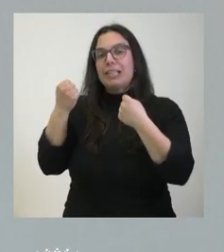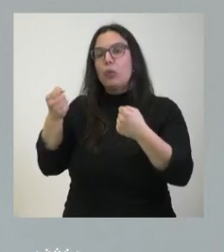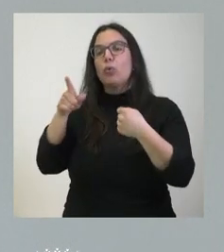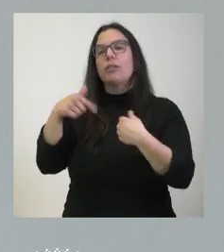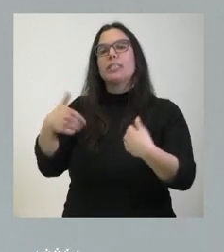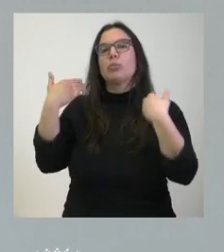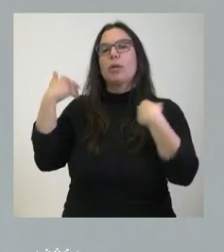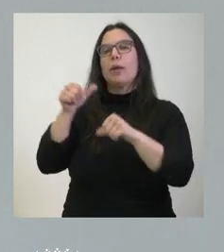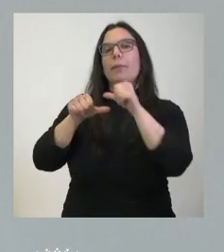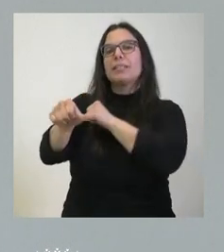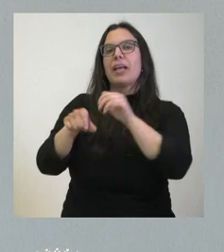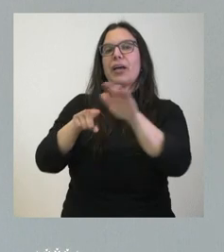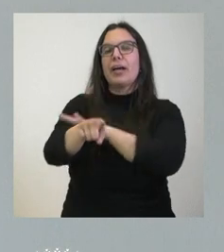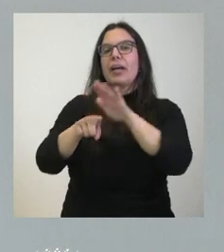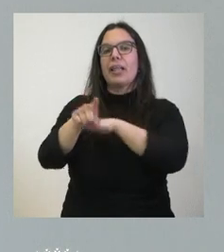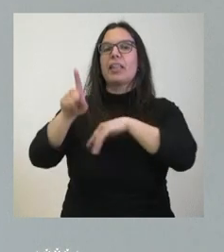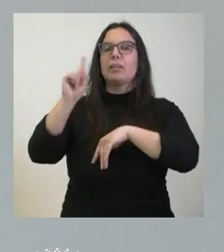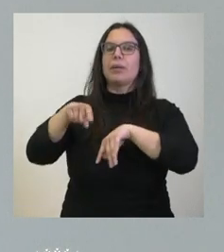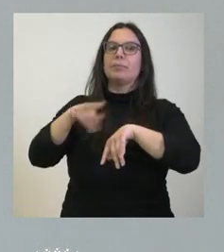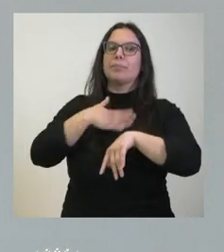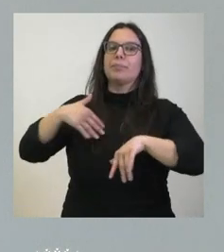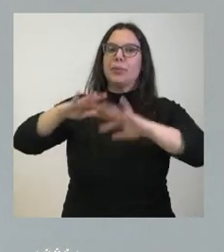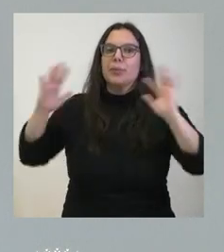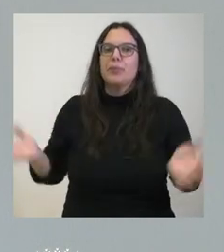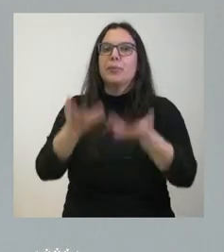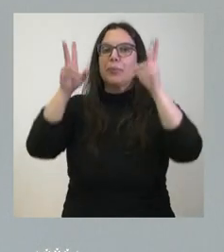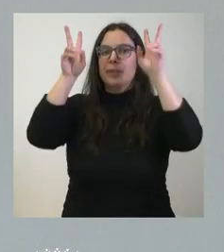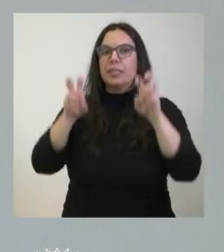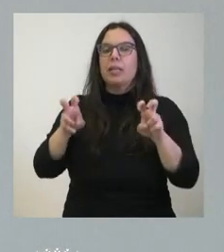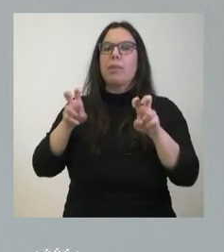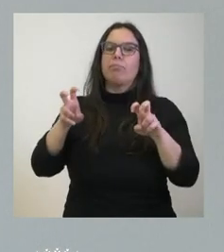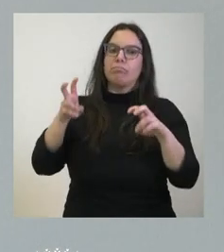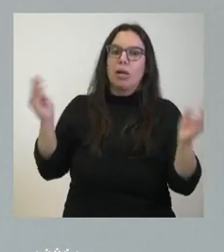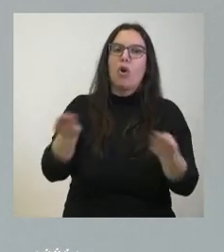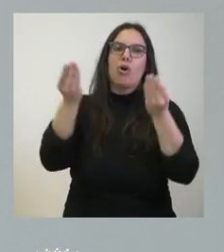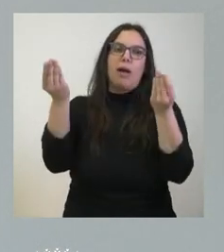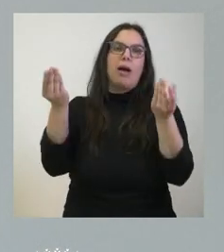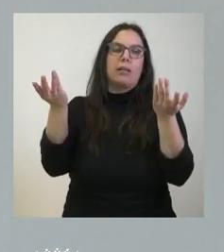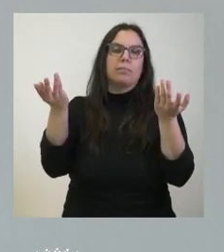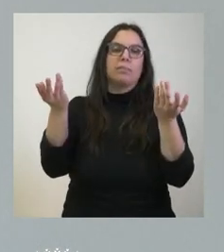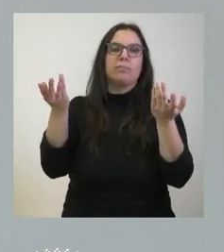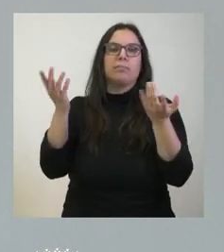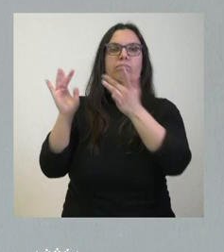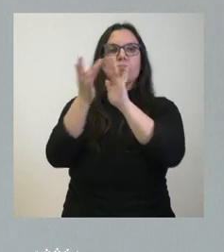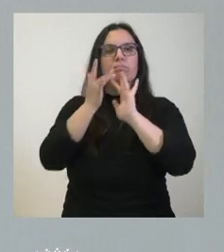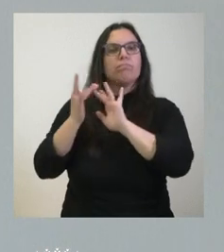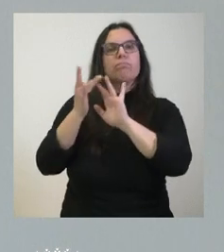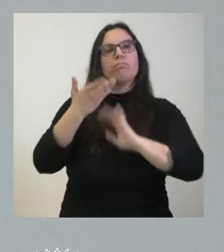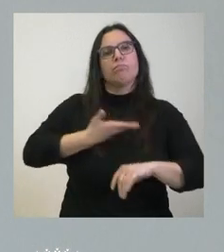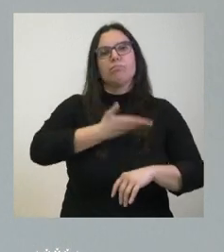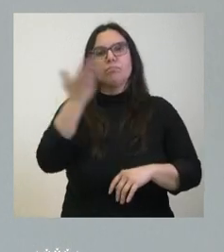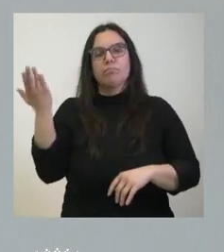de la gerencia en un impulso también en esta materia para mejorar la conexión con el conjunto